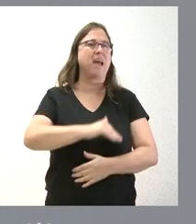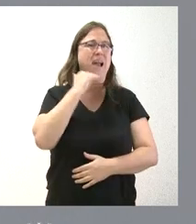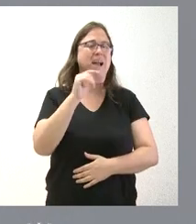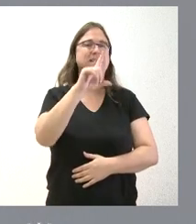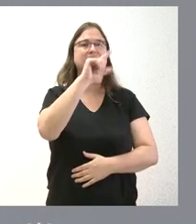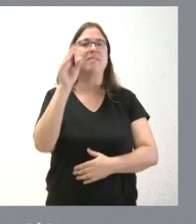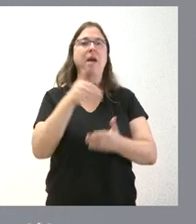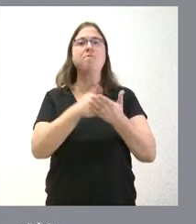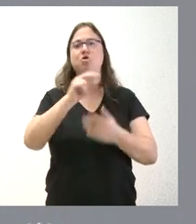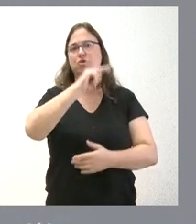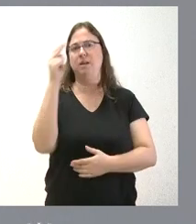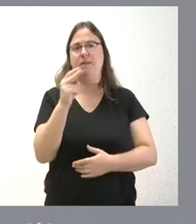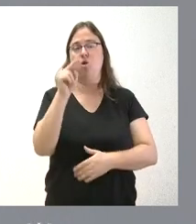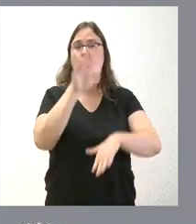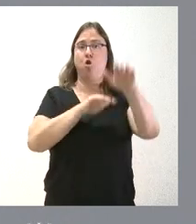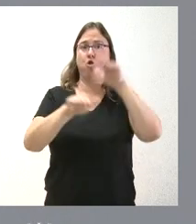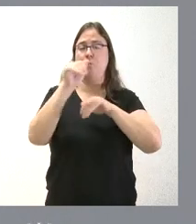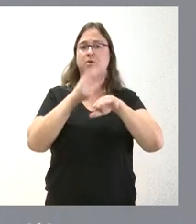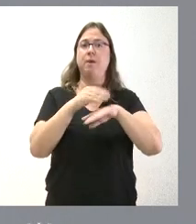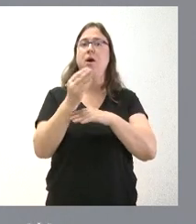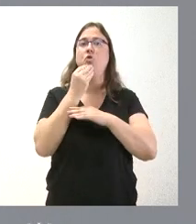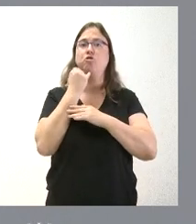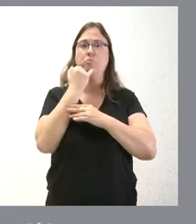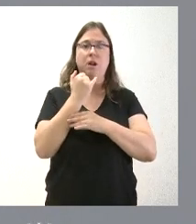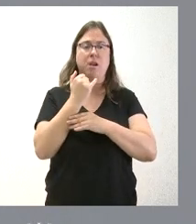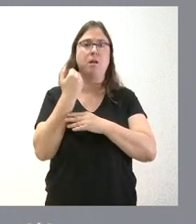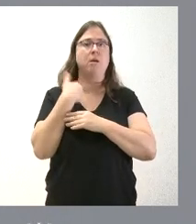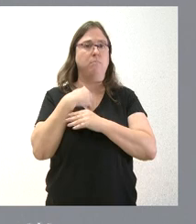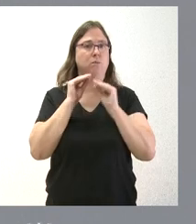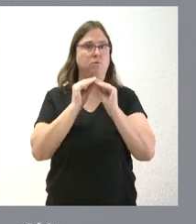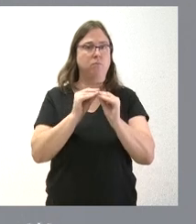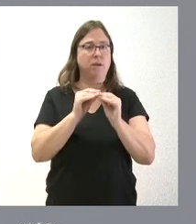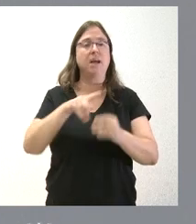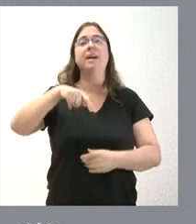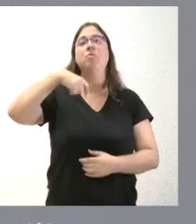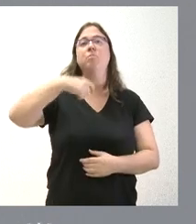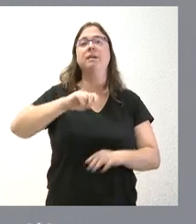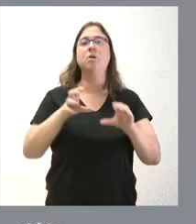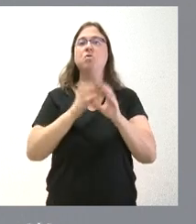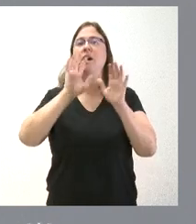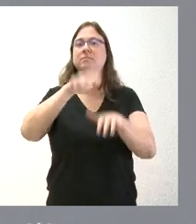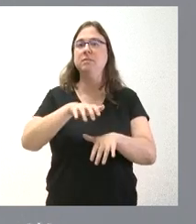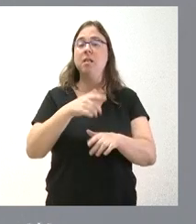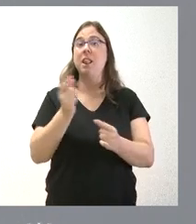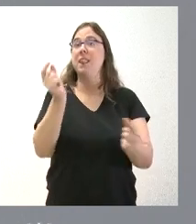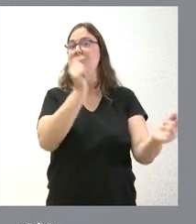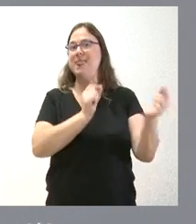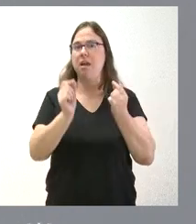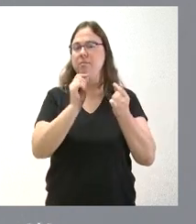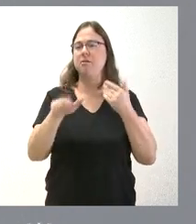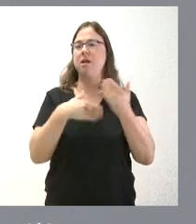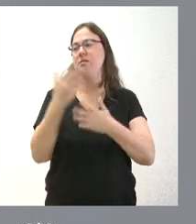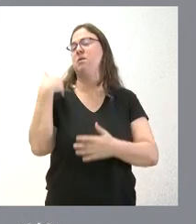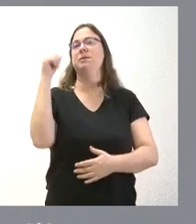millones de euros de la convocatoria de ayudas para autoconsumo energético que hemos puesto en práctica. El presidente de la Junta de Castilla y León, en el debate, incluso la pasada semana,